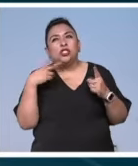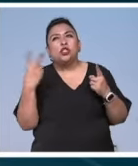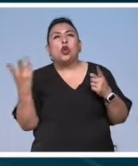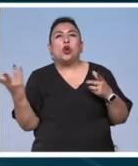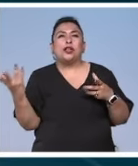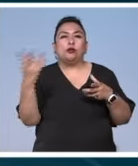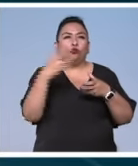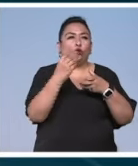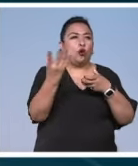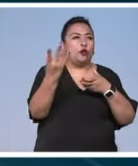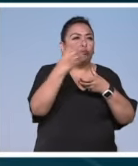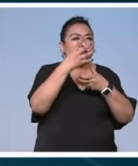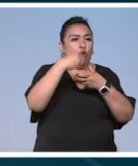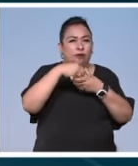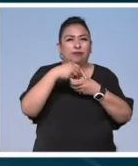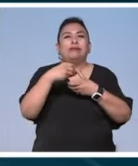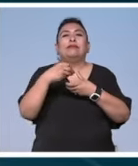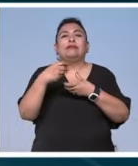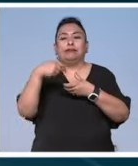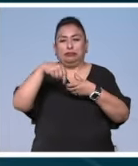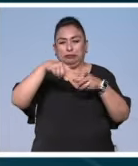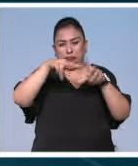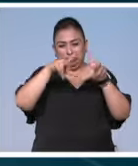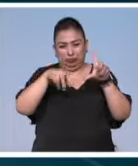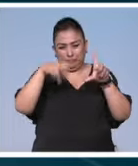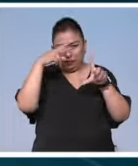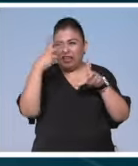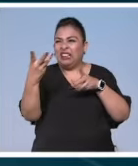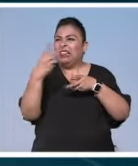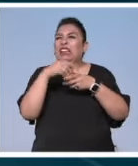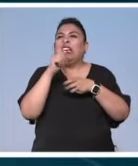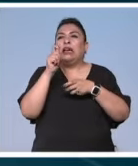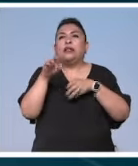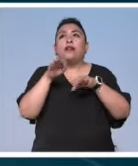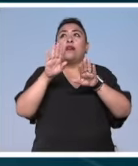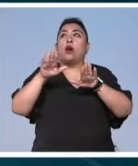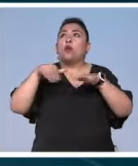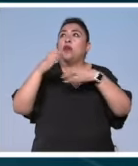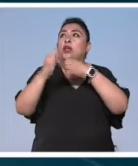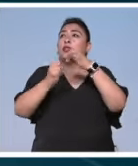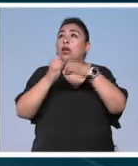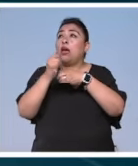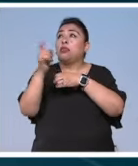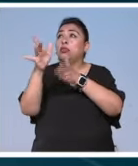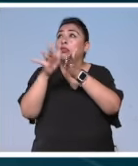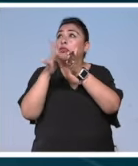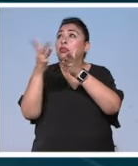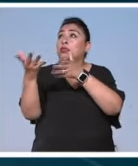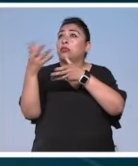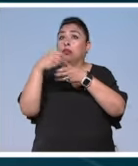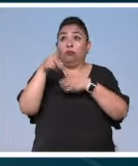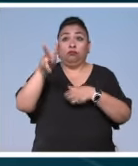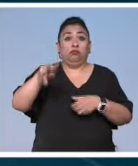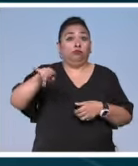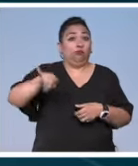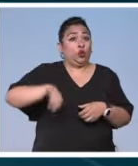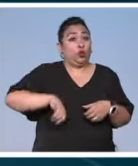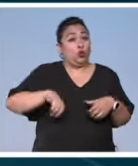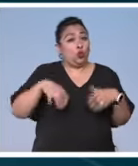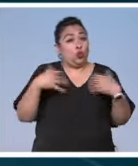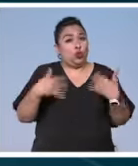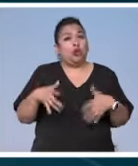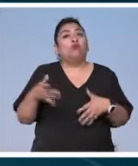inclusiva de traer a México mucho del trabajo que se está haciendo a nivel internacional, que es interesantísimo y que sería